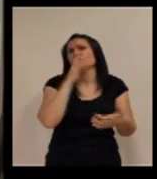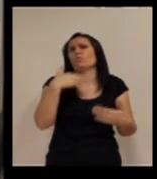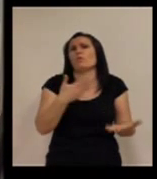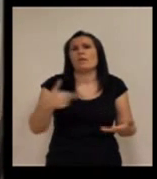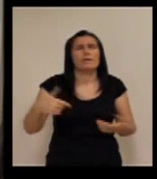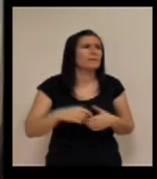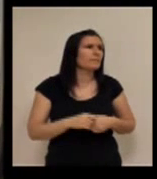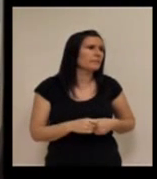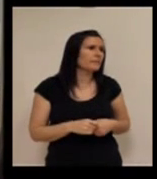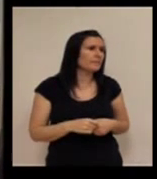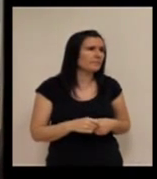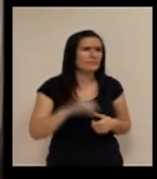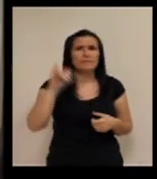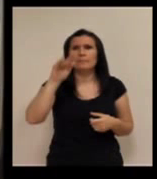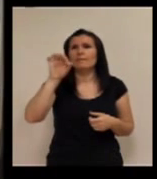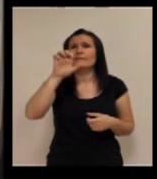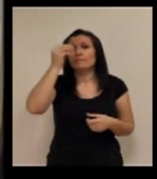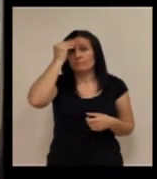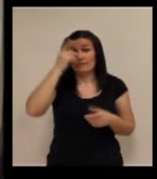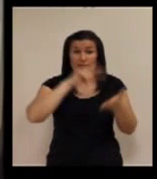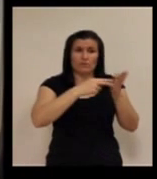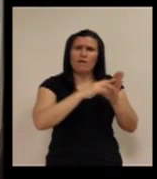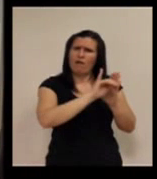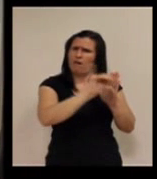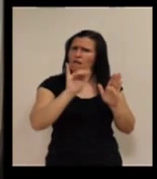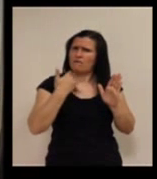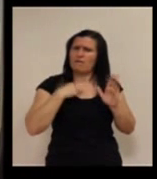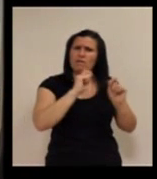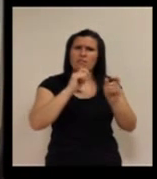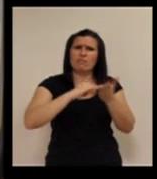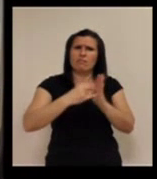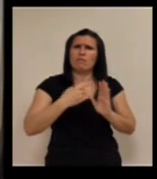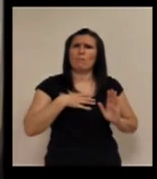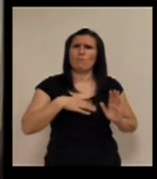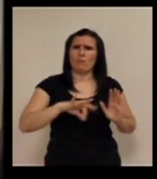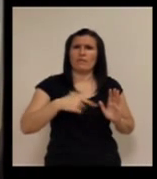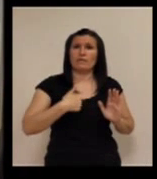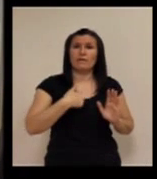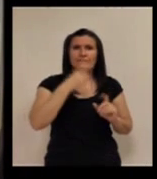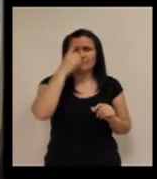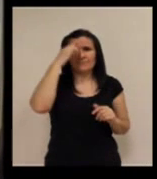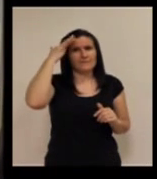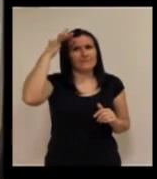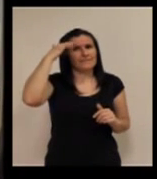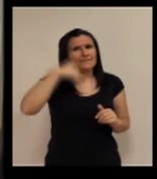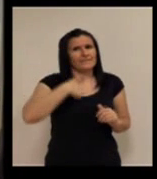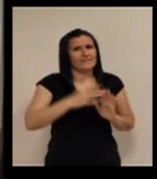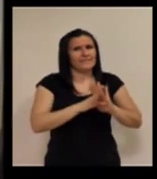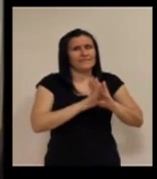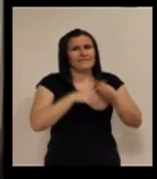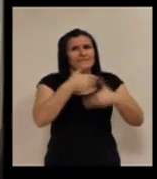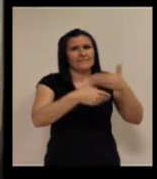oír a mis compañeros. Tecnológicamente está solucionado y tengo una ilusión tremenda porque vaya hacia adelante.